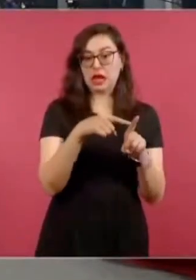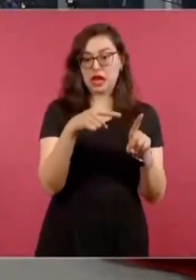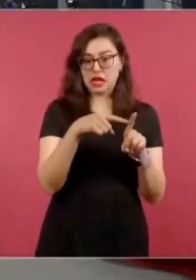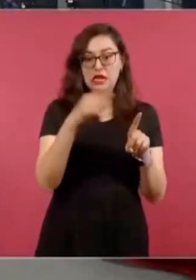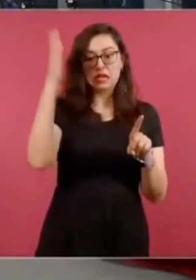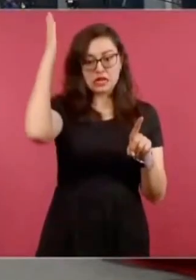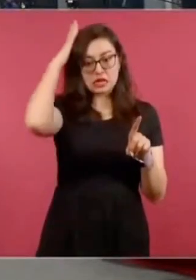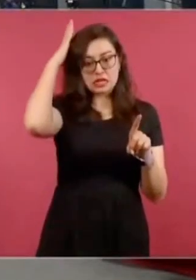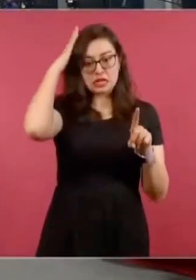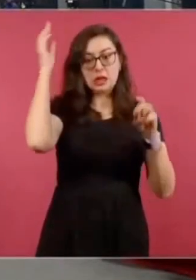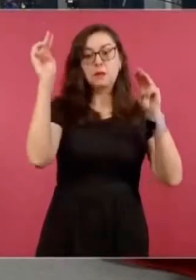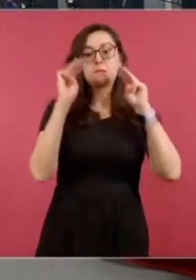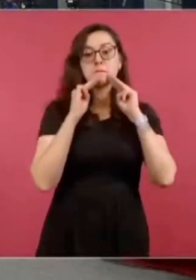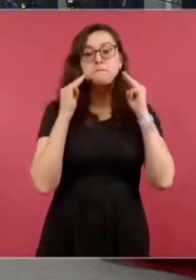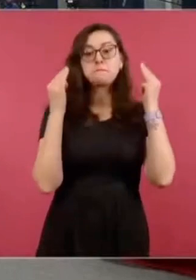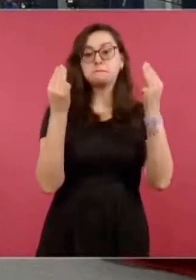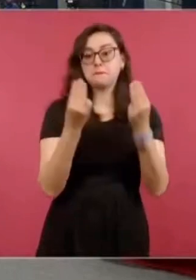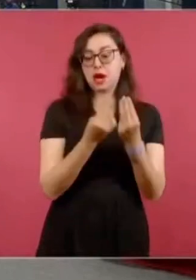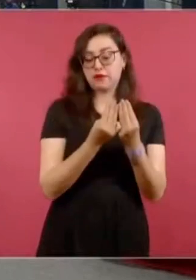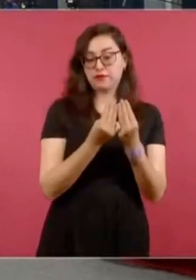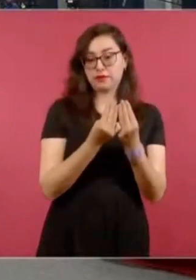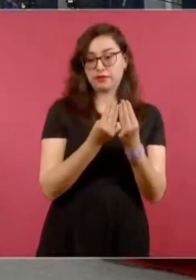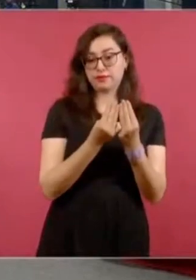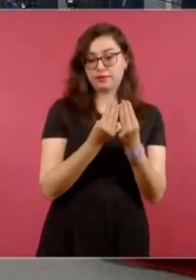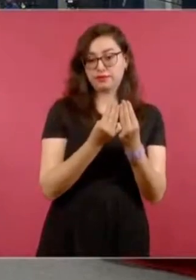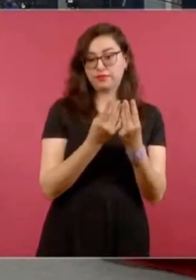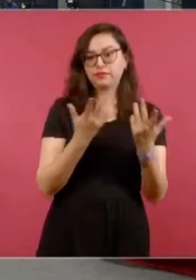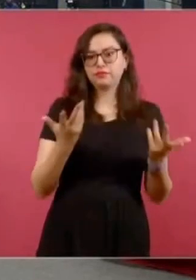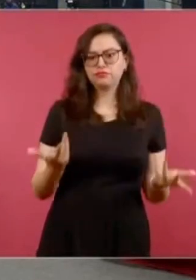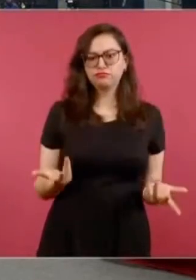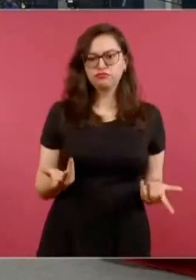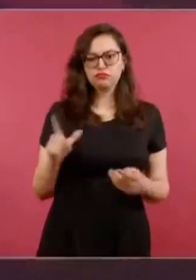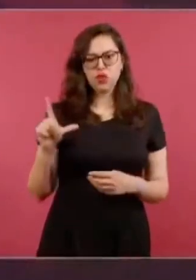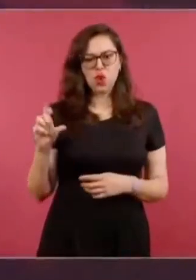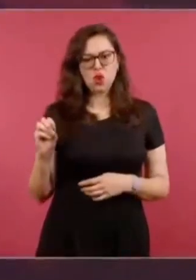¿Cómo lo contactó?